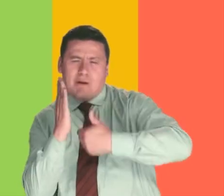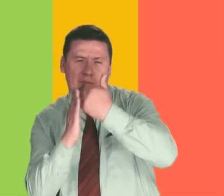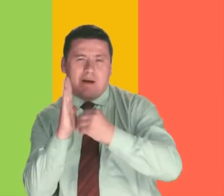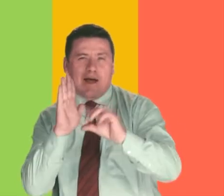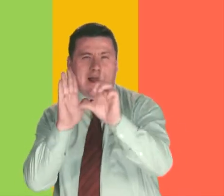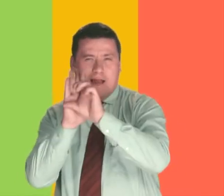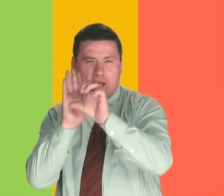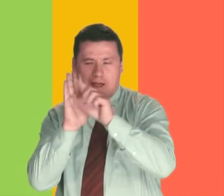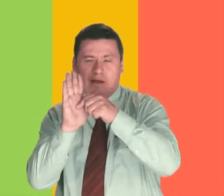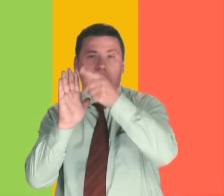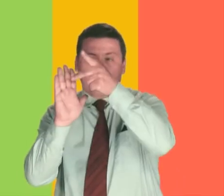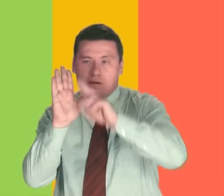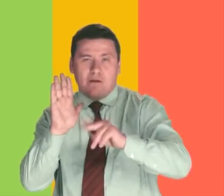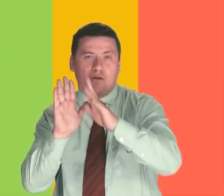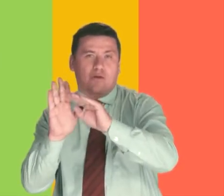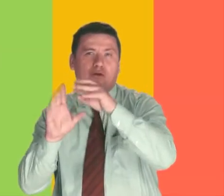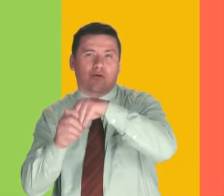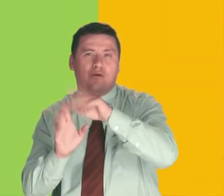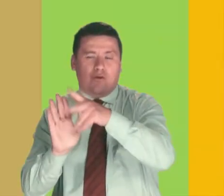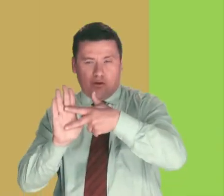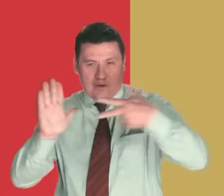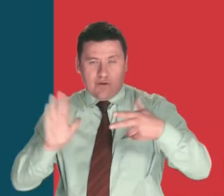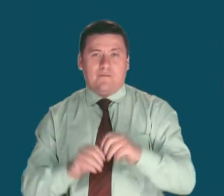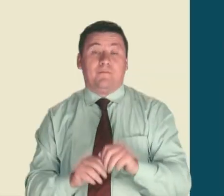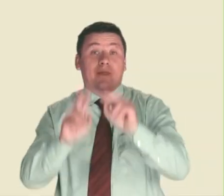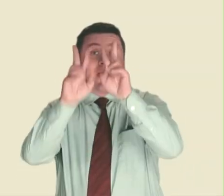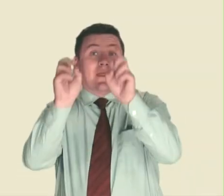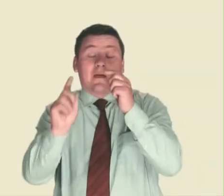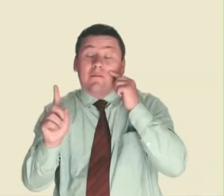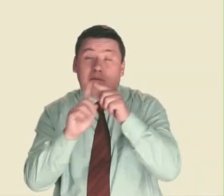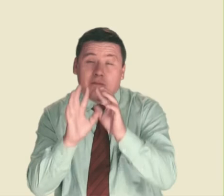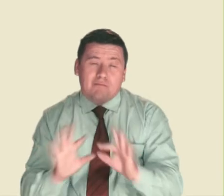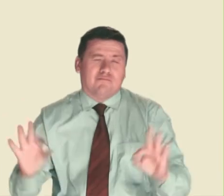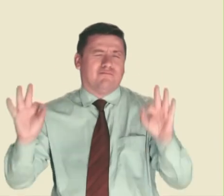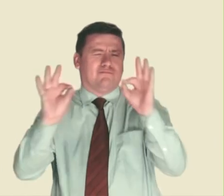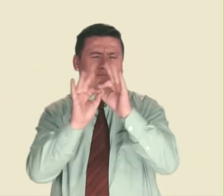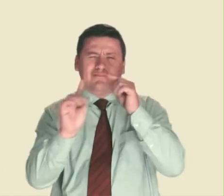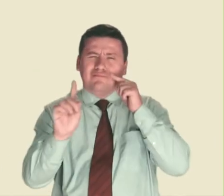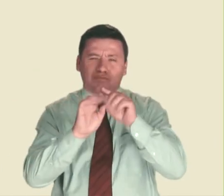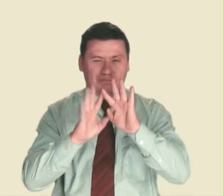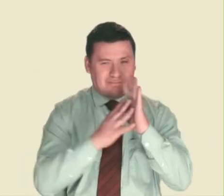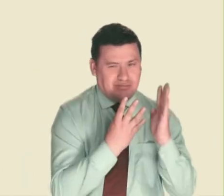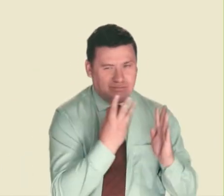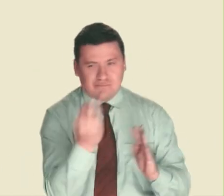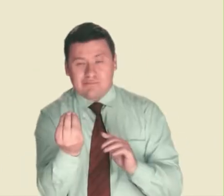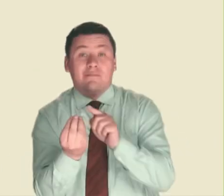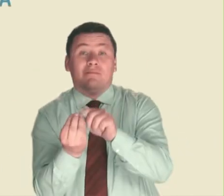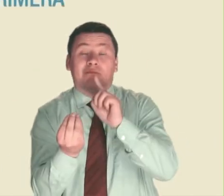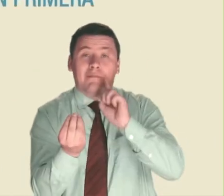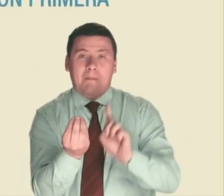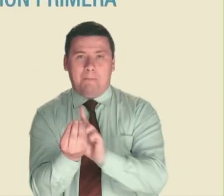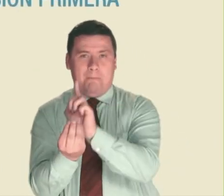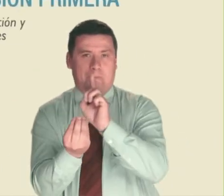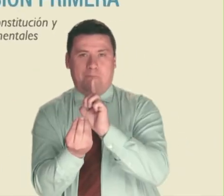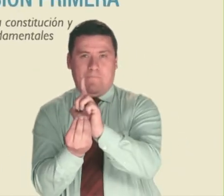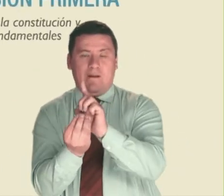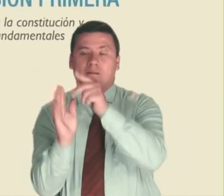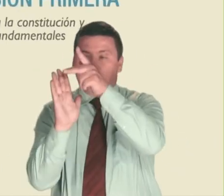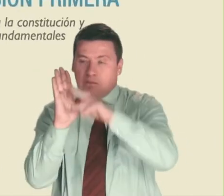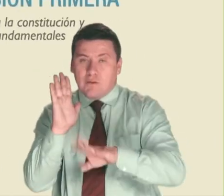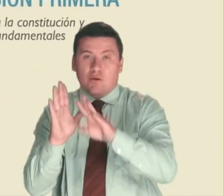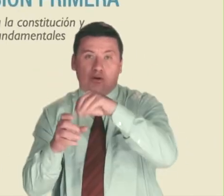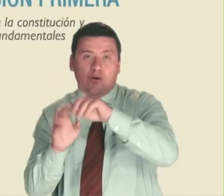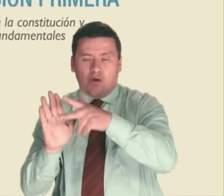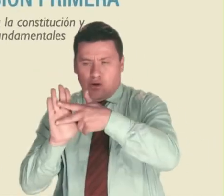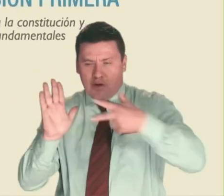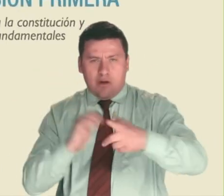legislativo y de reforma constitucional. Entre los temas más relevantes que tratan las comisiones son la Comisión Primera, Reformas a